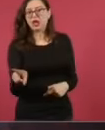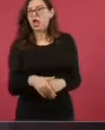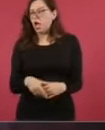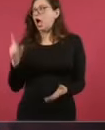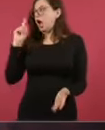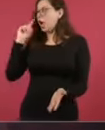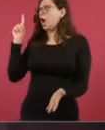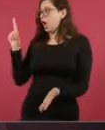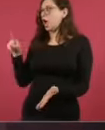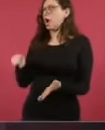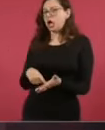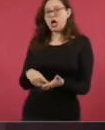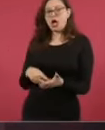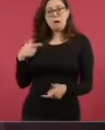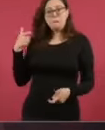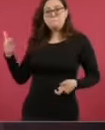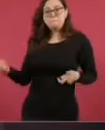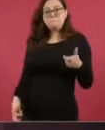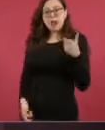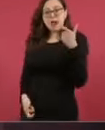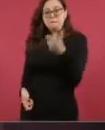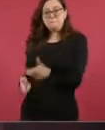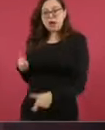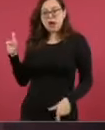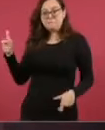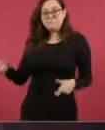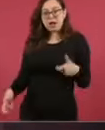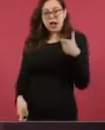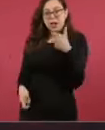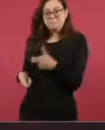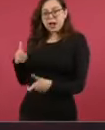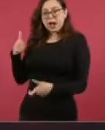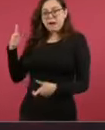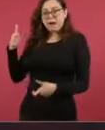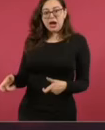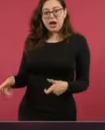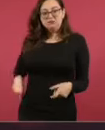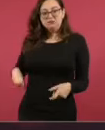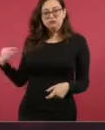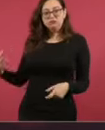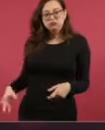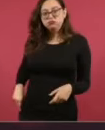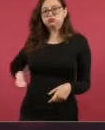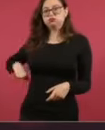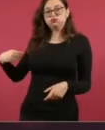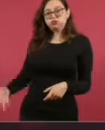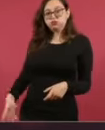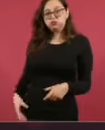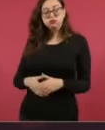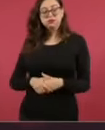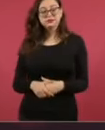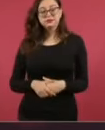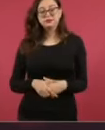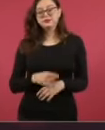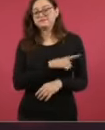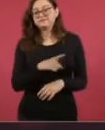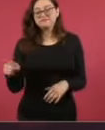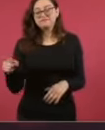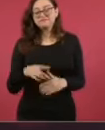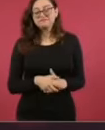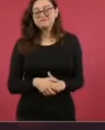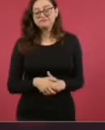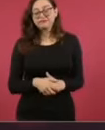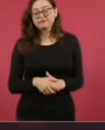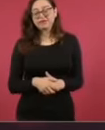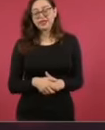Que estaban empatados y que si acaso perdían la